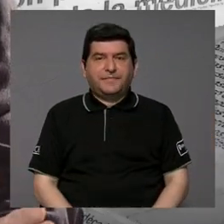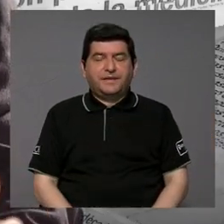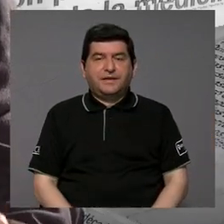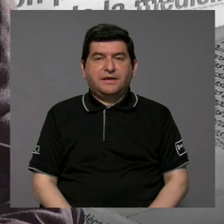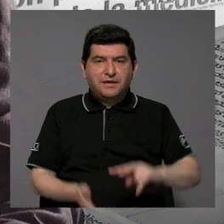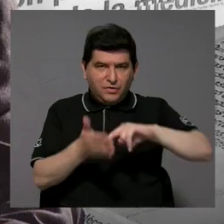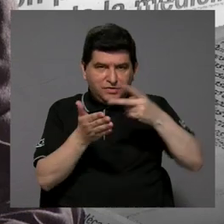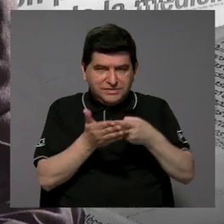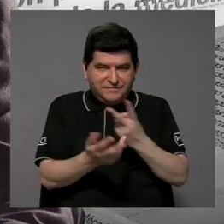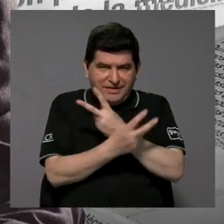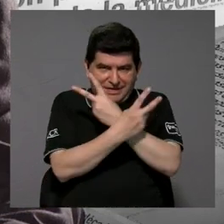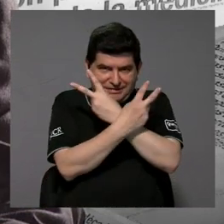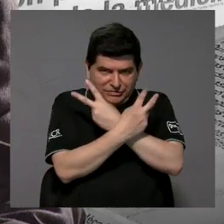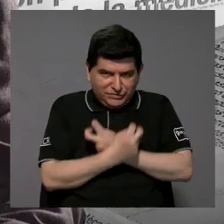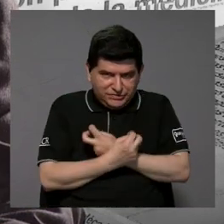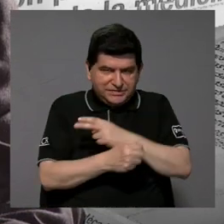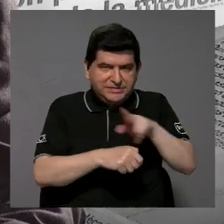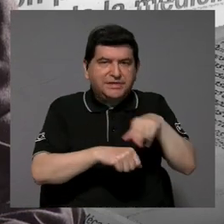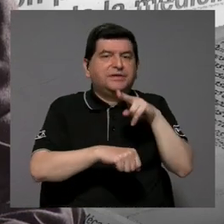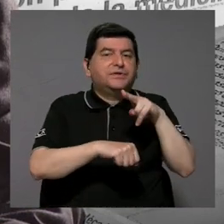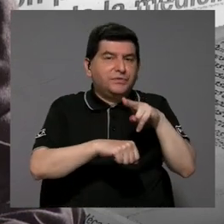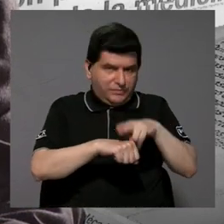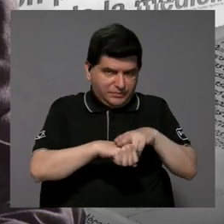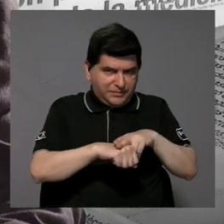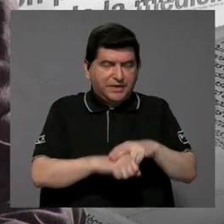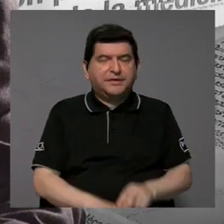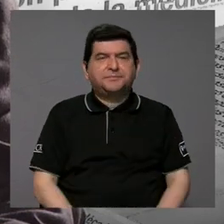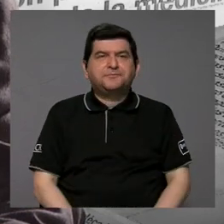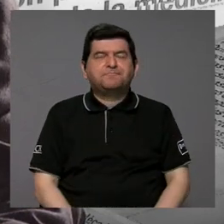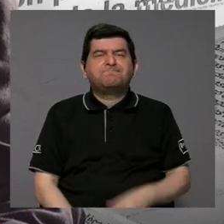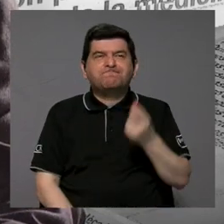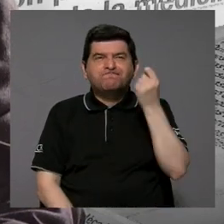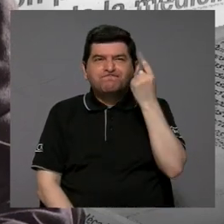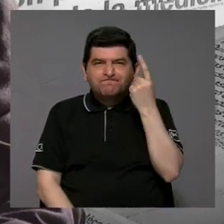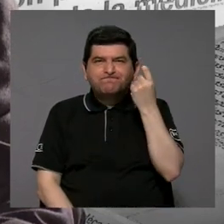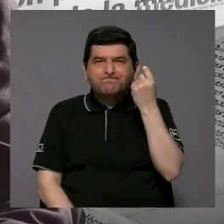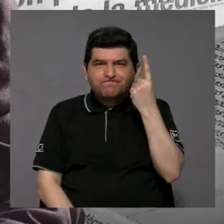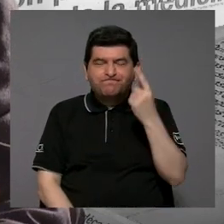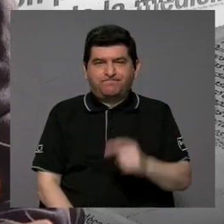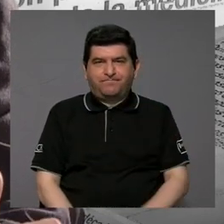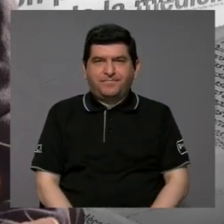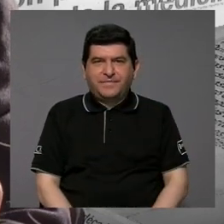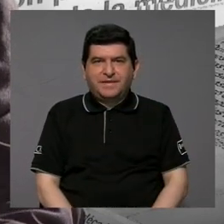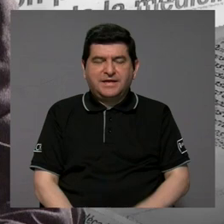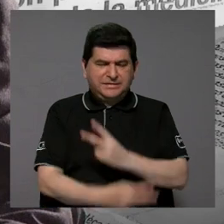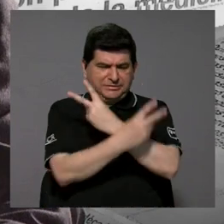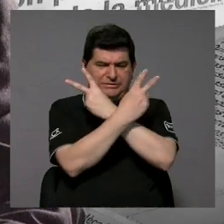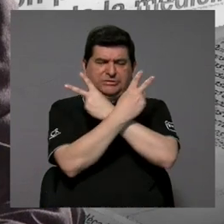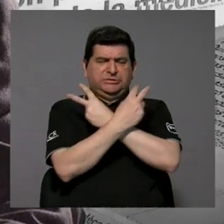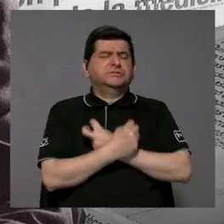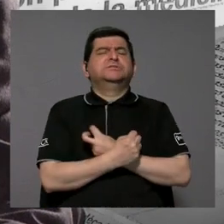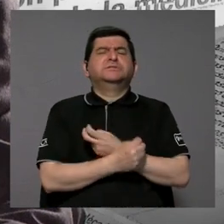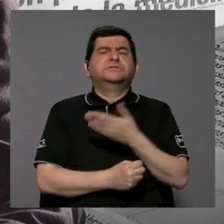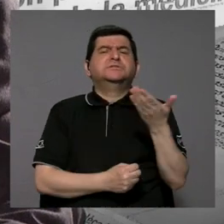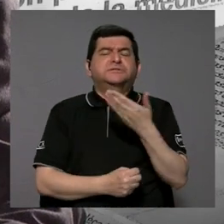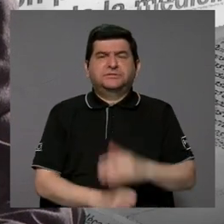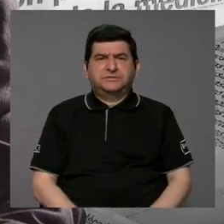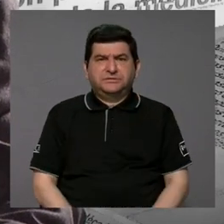toxicidad, porque usualmente nosotros comprendemos o entendemos la toxicidad como